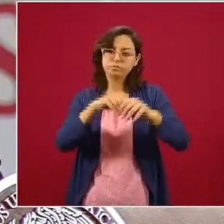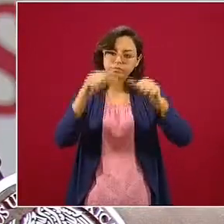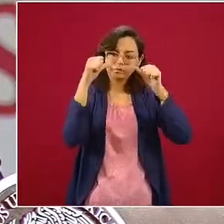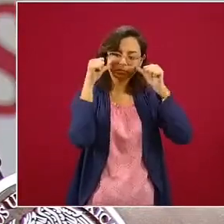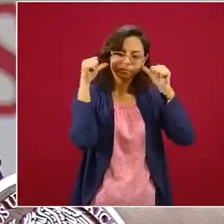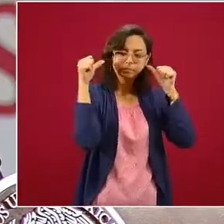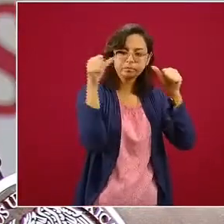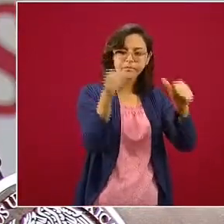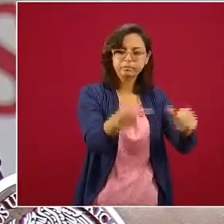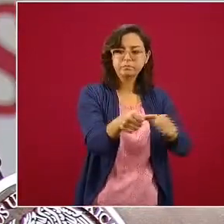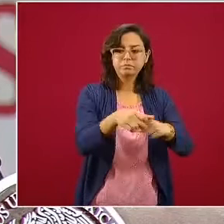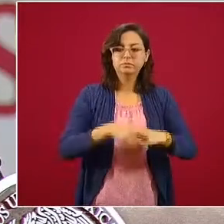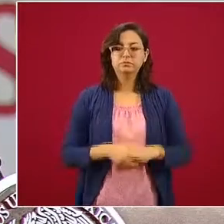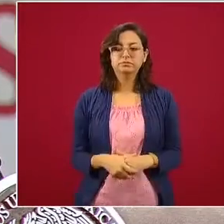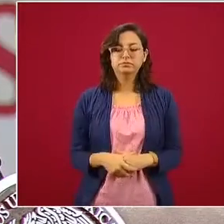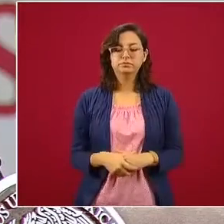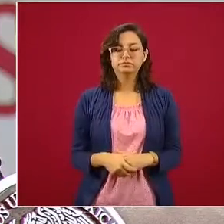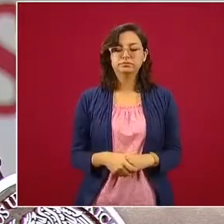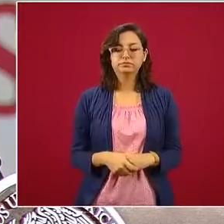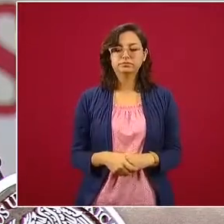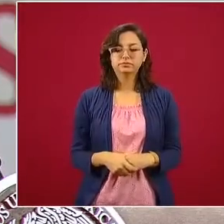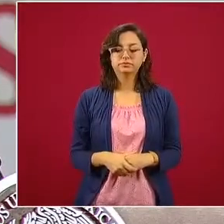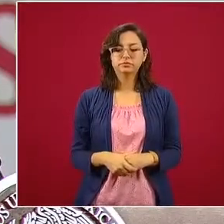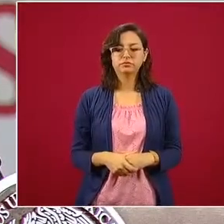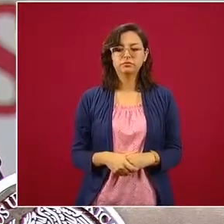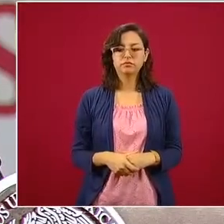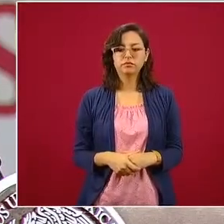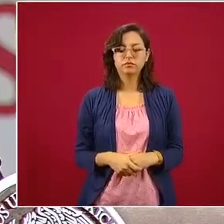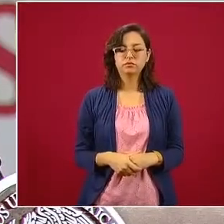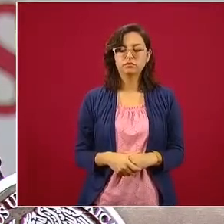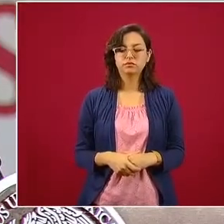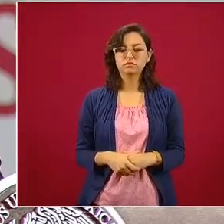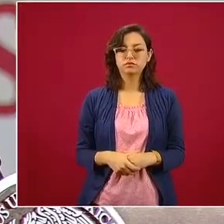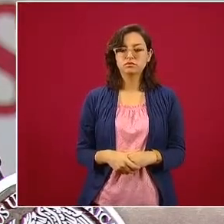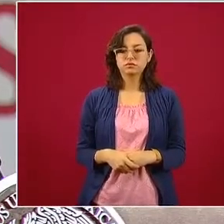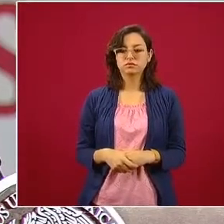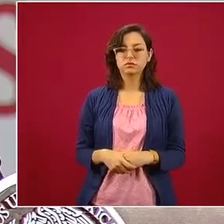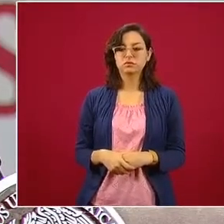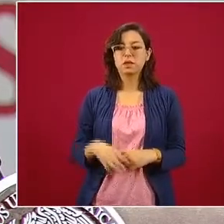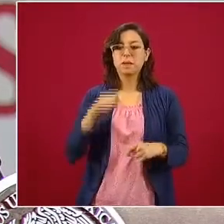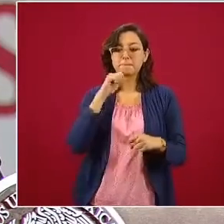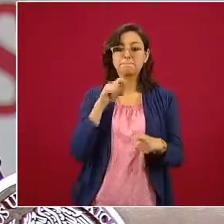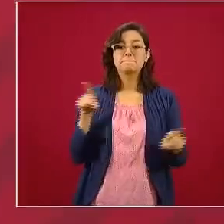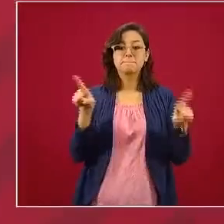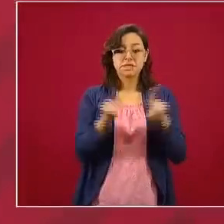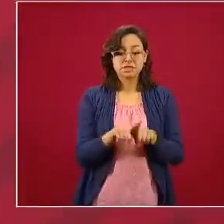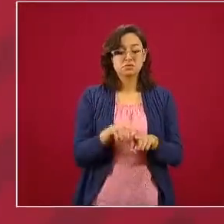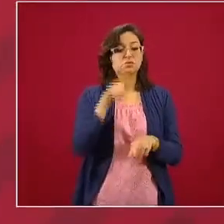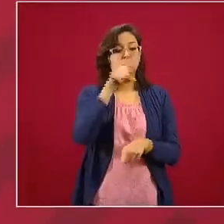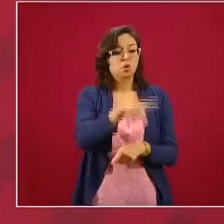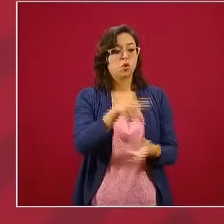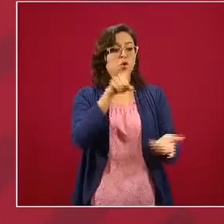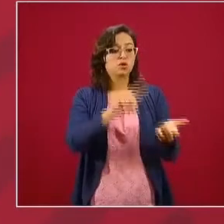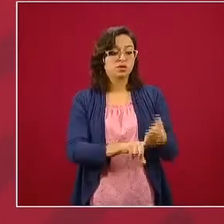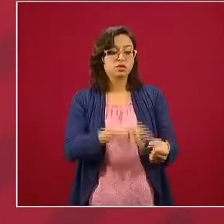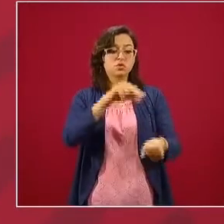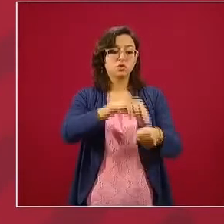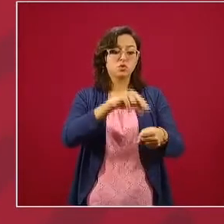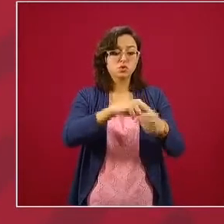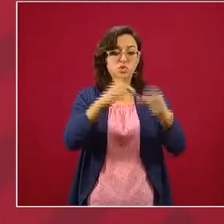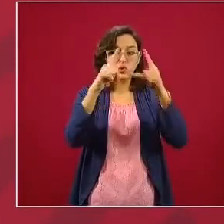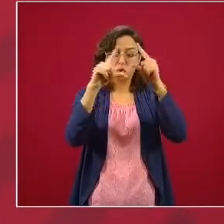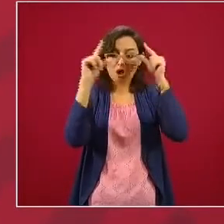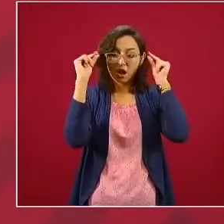También hemos adoptado los mejores protocolos para proteger al personal médico, ofreciendo el mayor